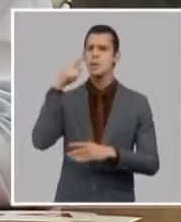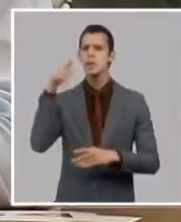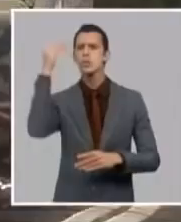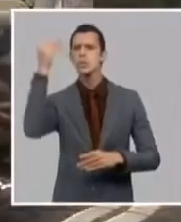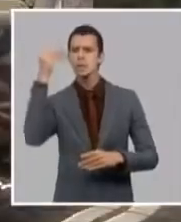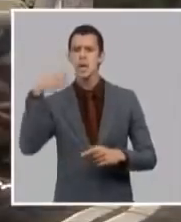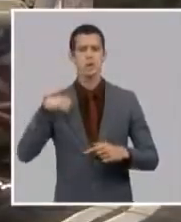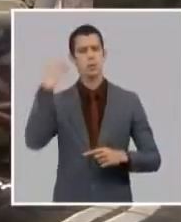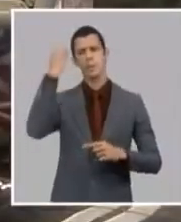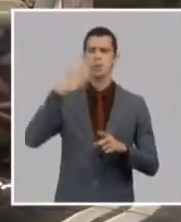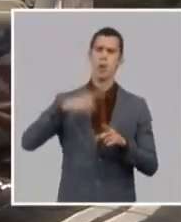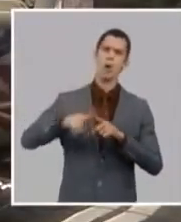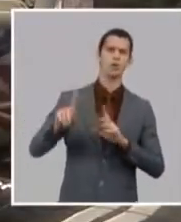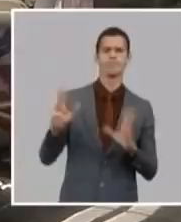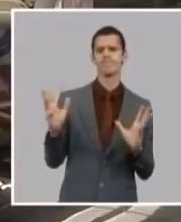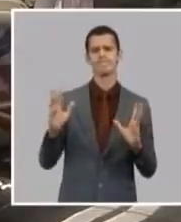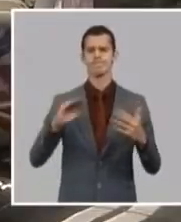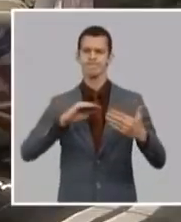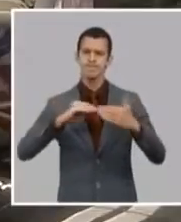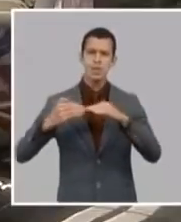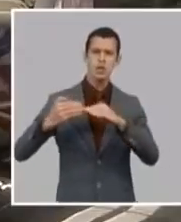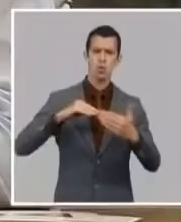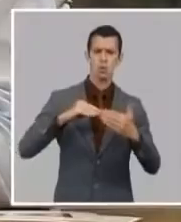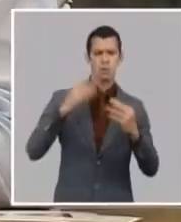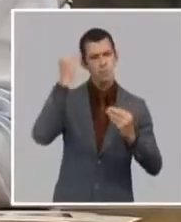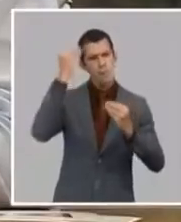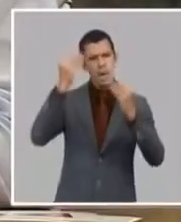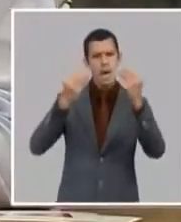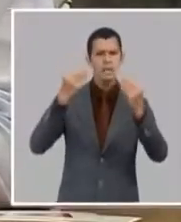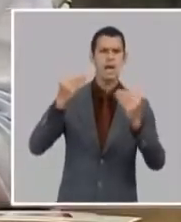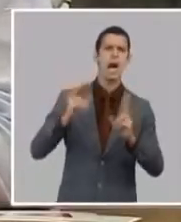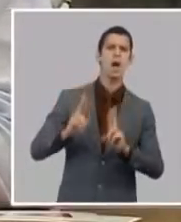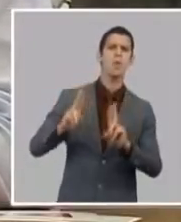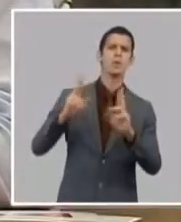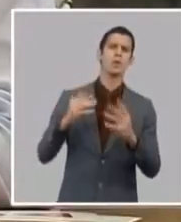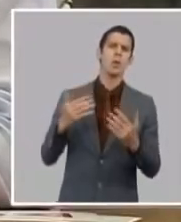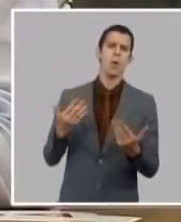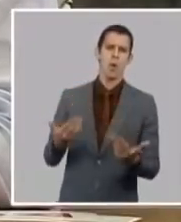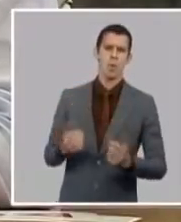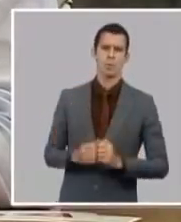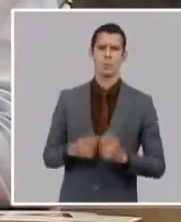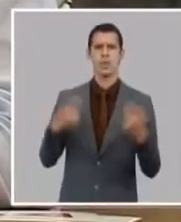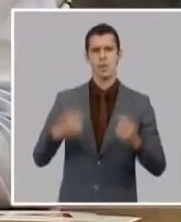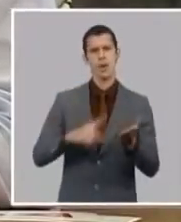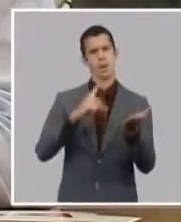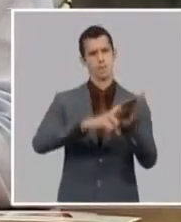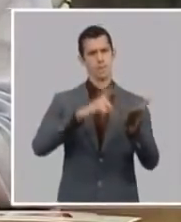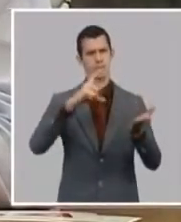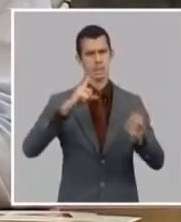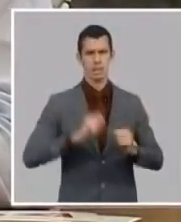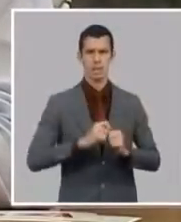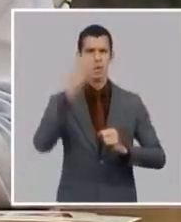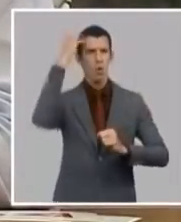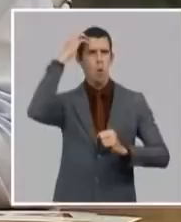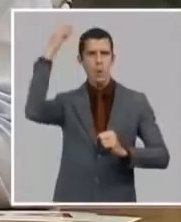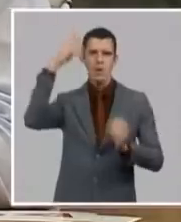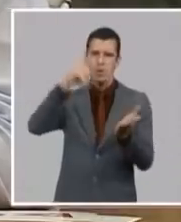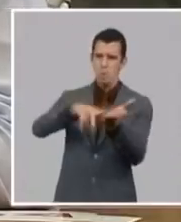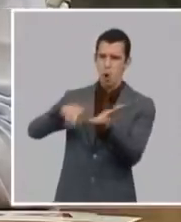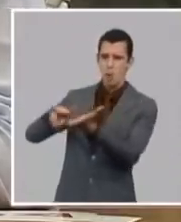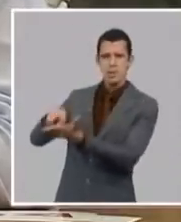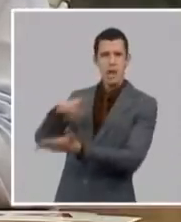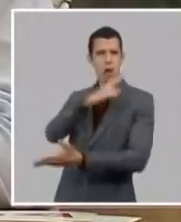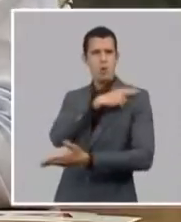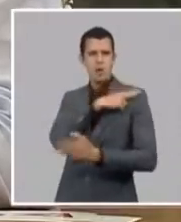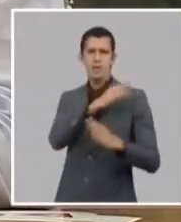soluciones y tenemos que potenciar desde el gobierno con la dirección del partido con la participación de todos un profundo